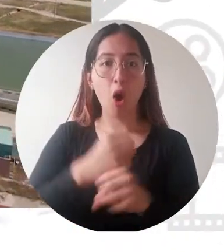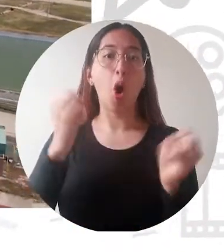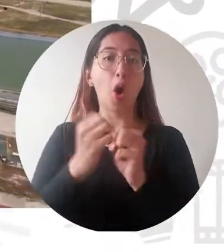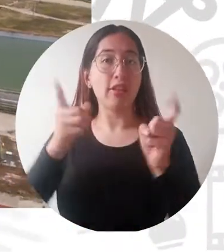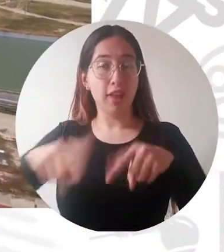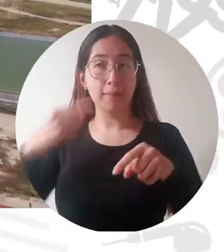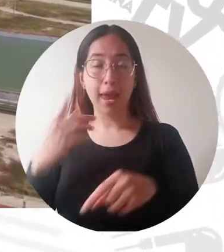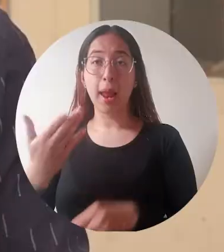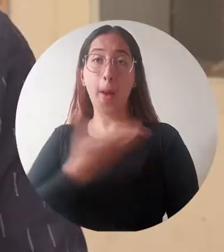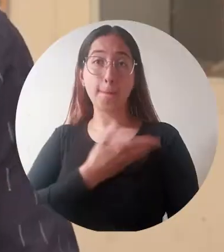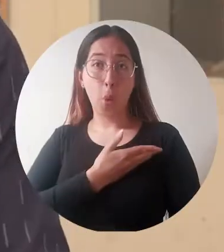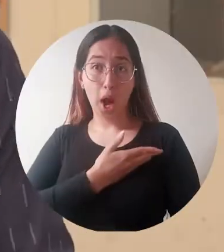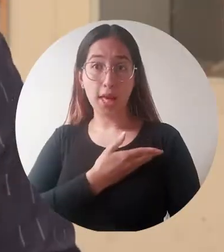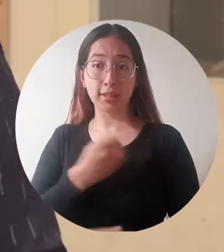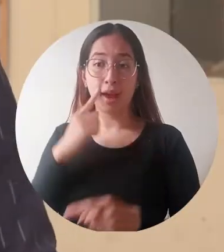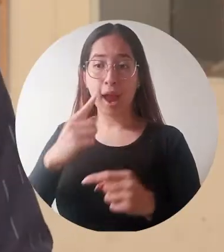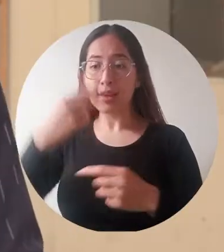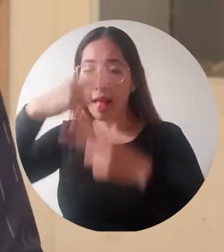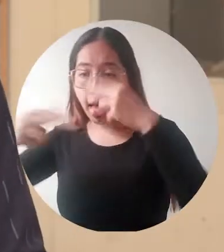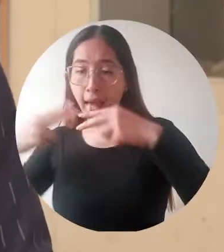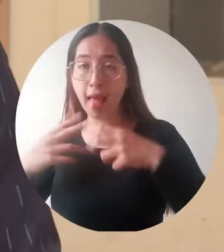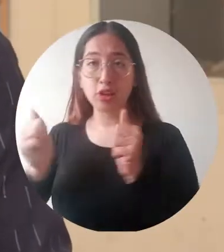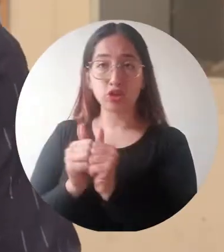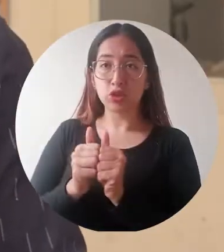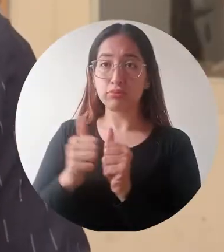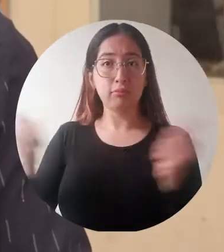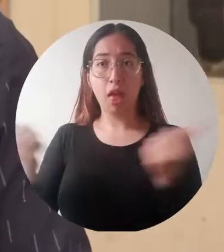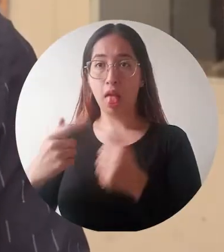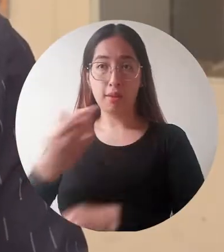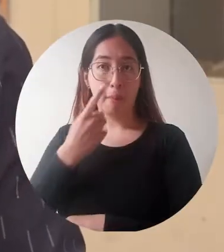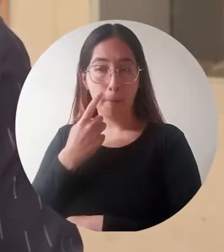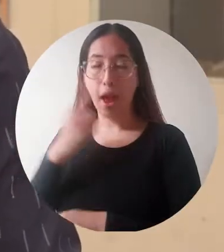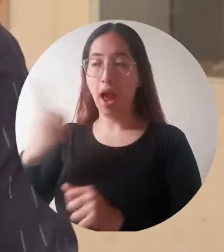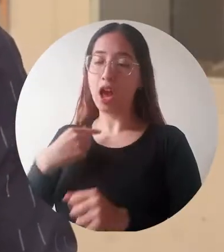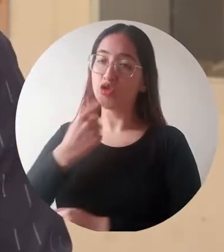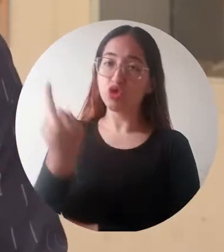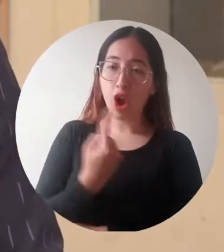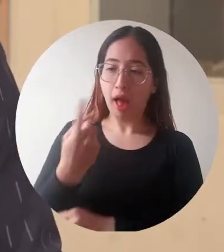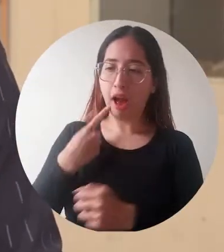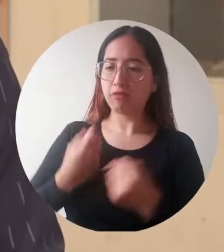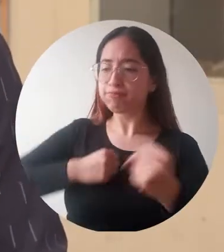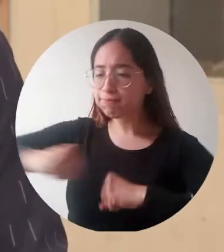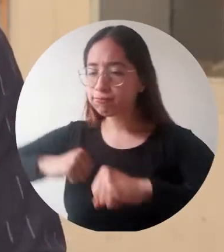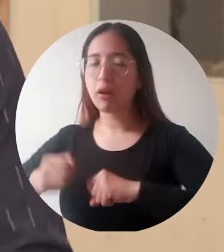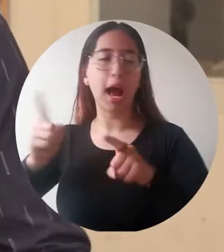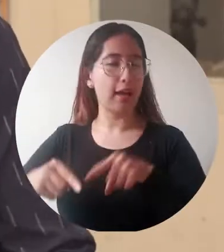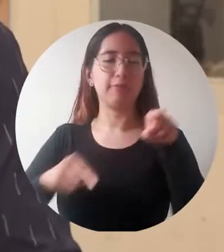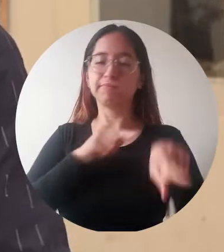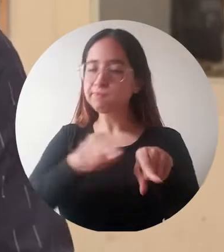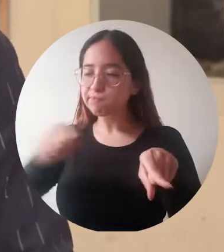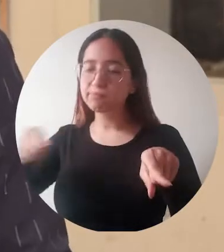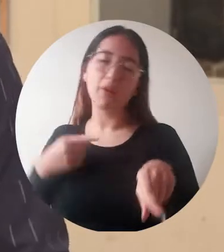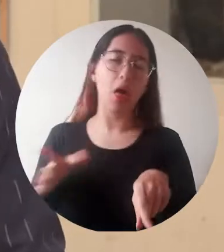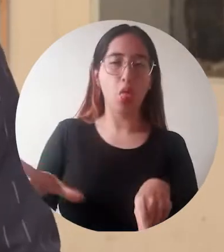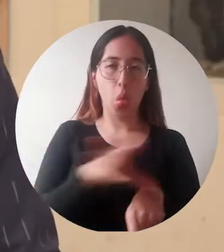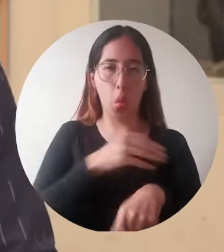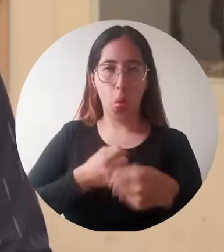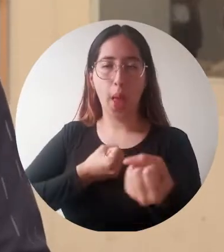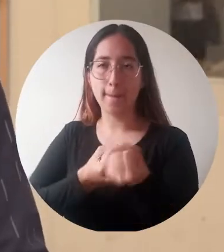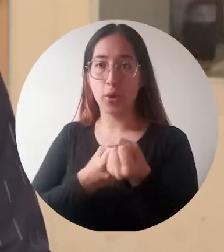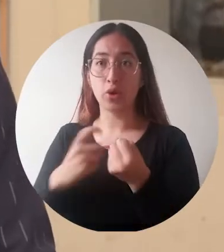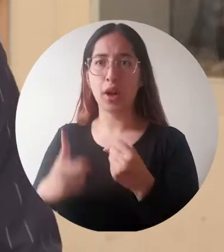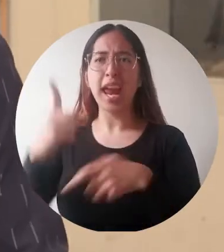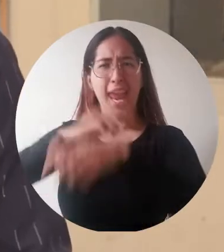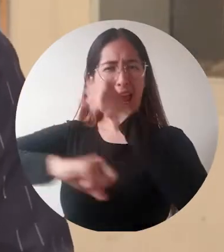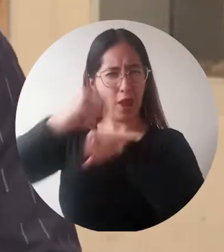cabeza de hogar. El programa de alfabetización y educación básica y media para adultos de la Universidad Magdalena, es un programa que se creó